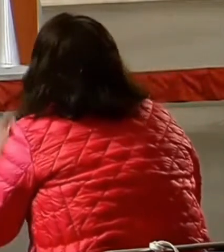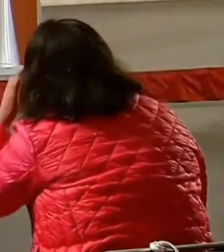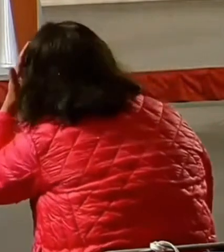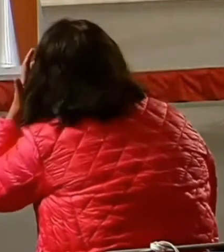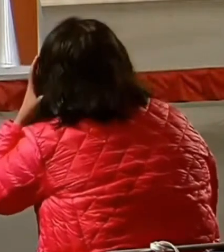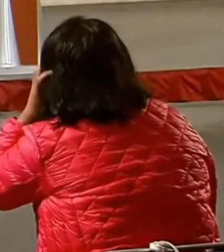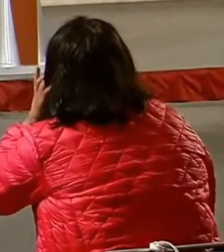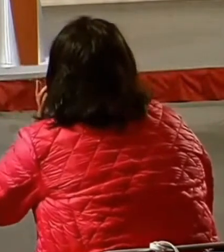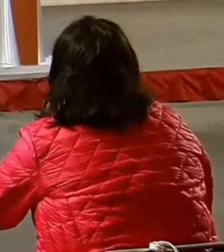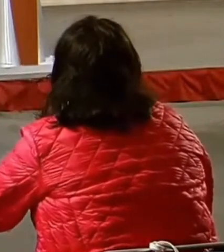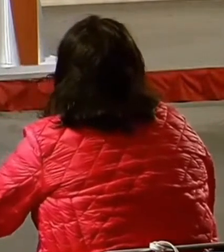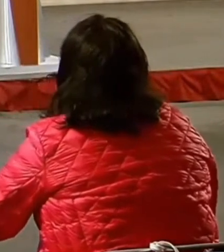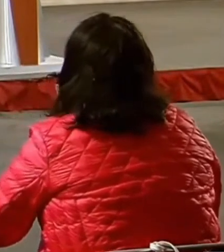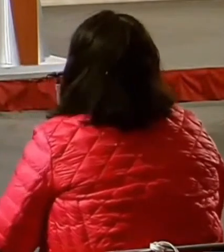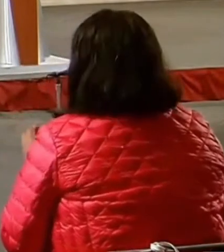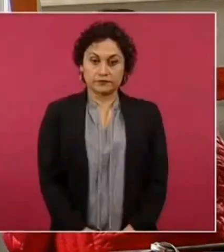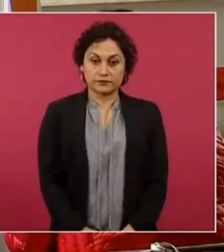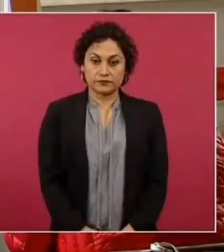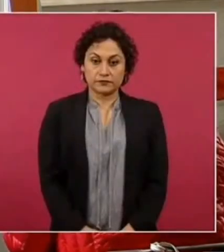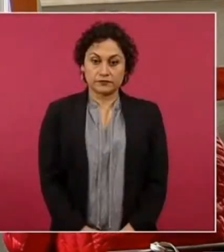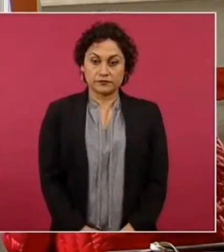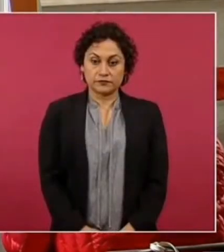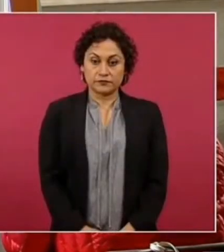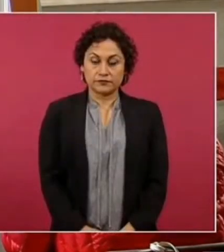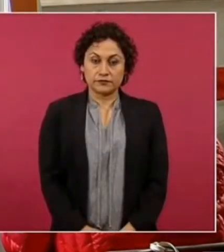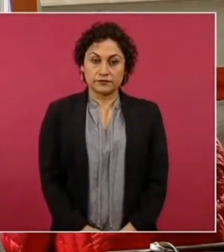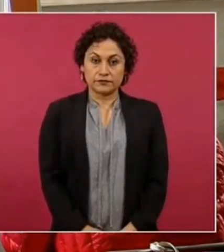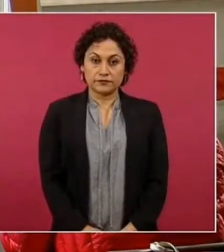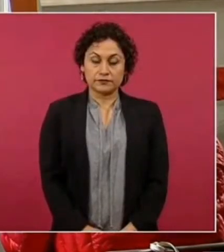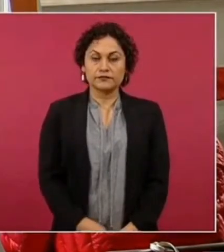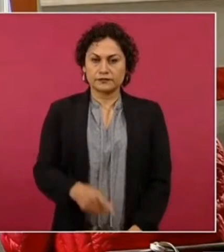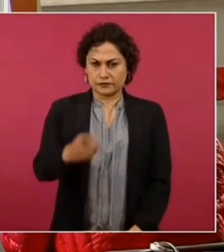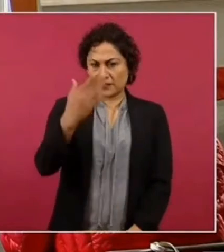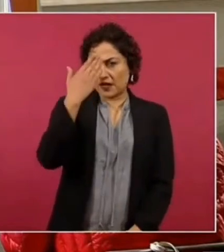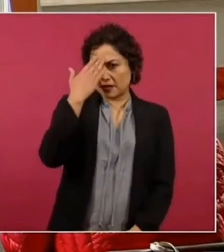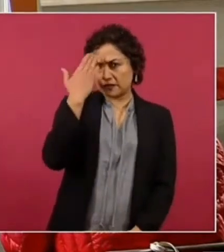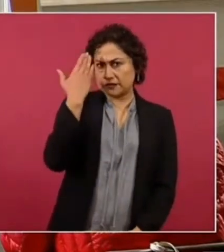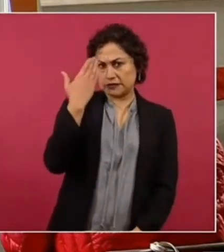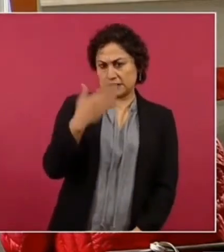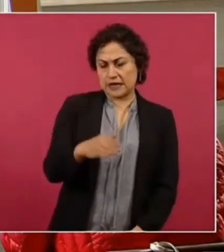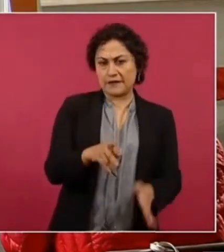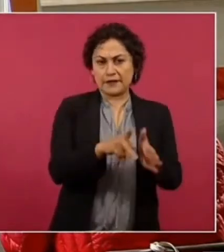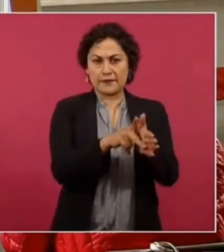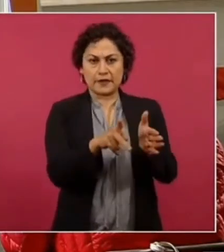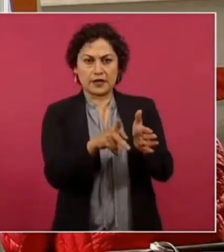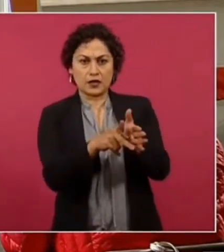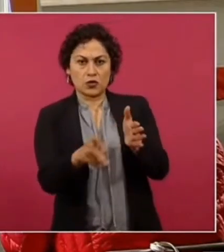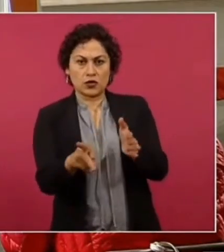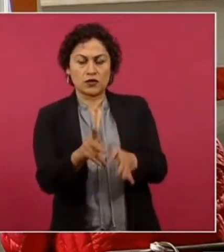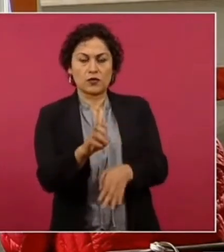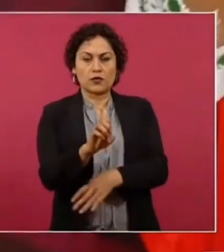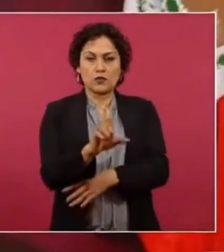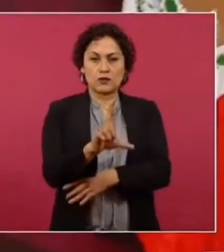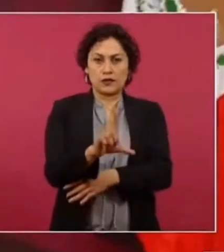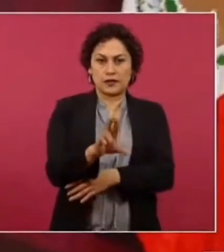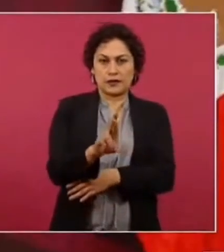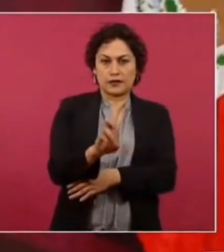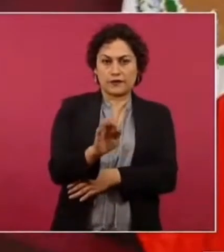no ven que el dueño de del reforma vive